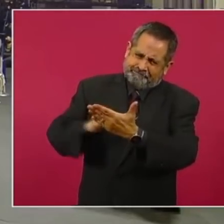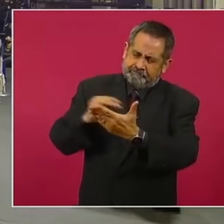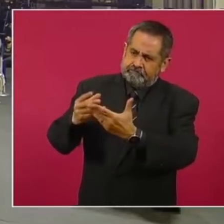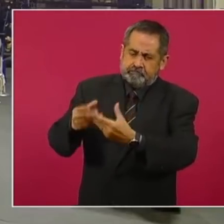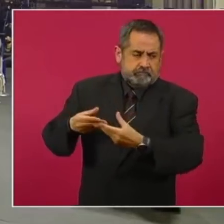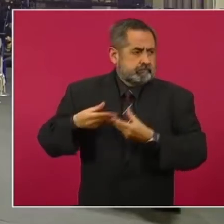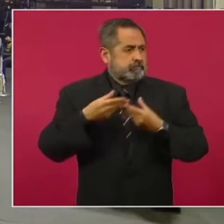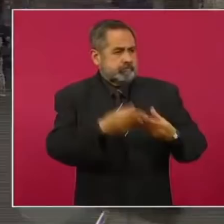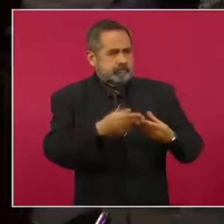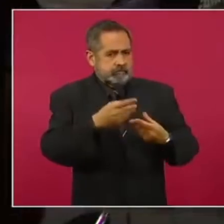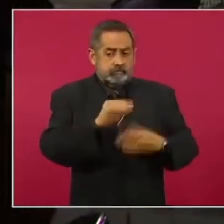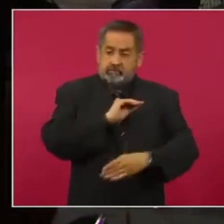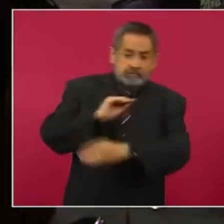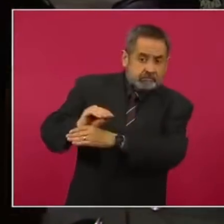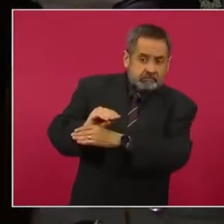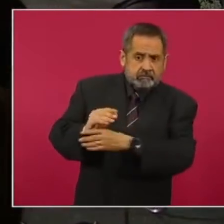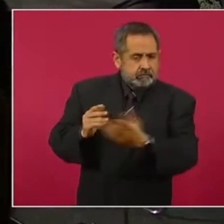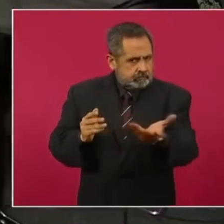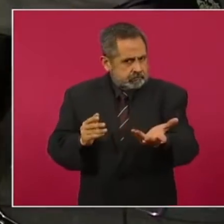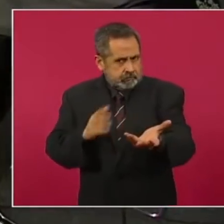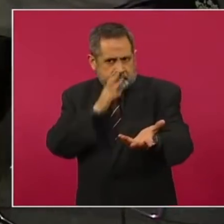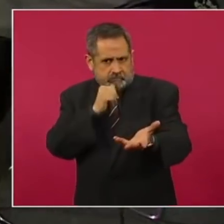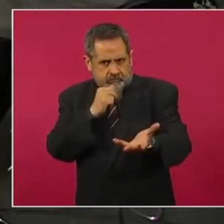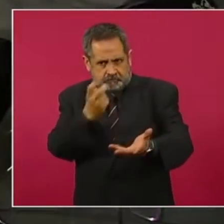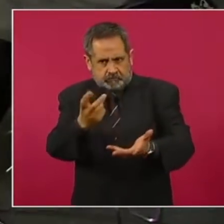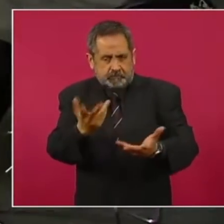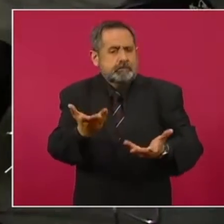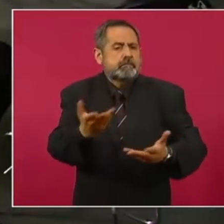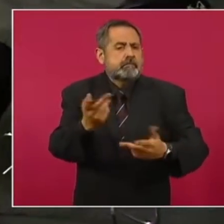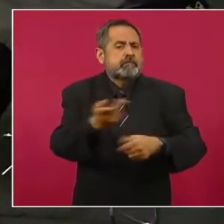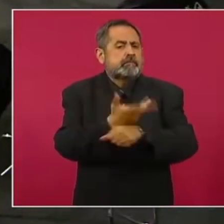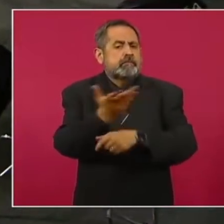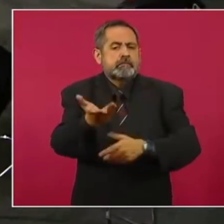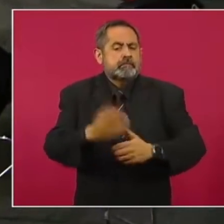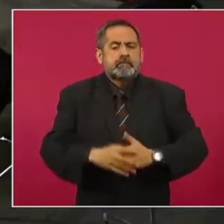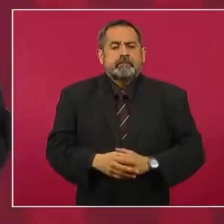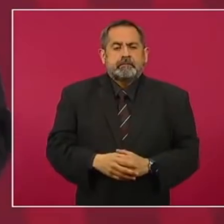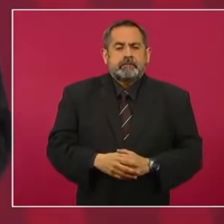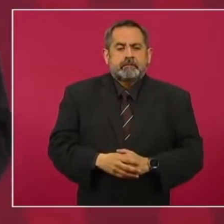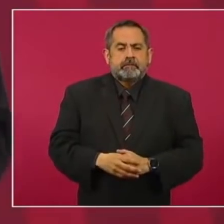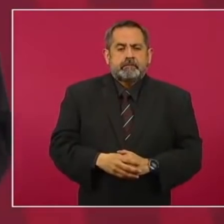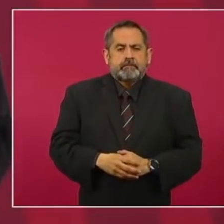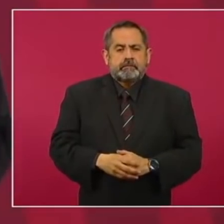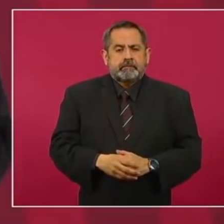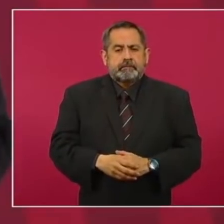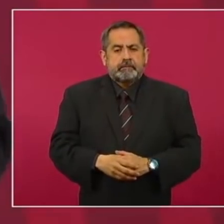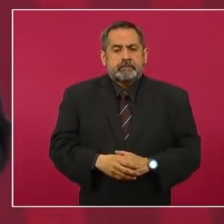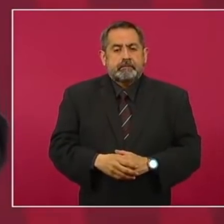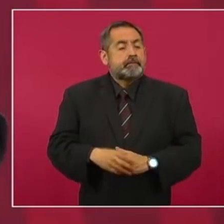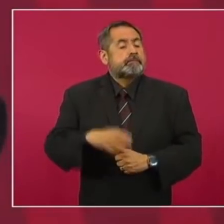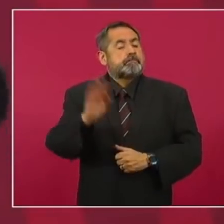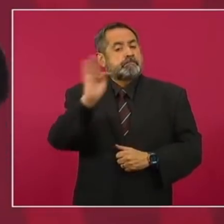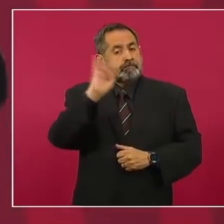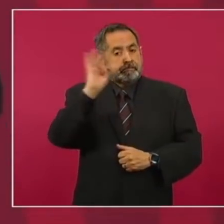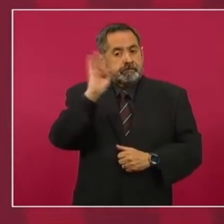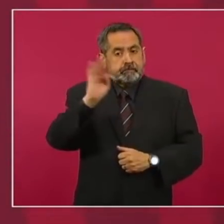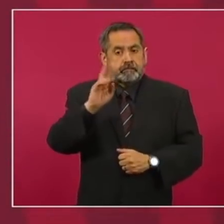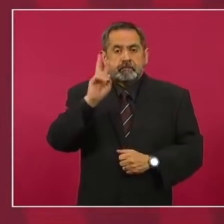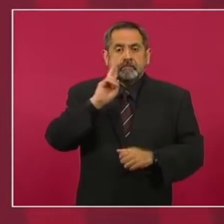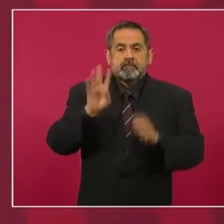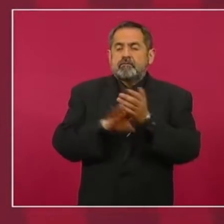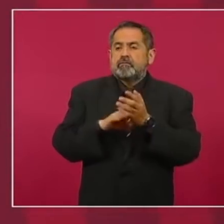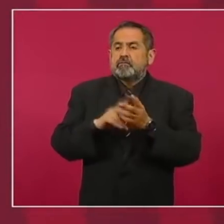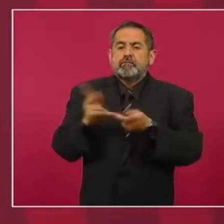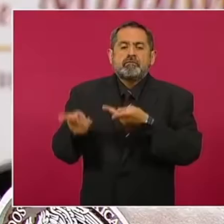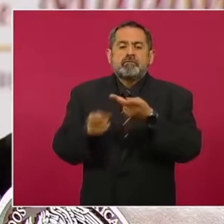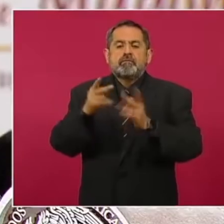tomadas en cuenta? Bueno, a lo mejor lo que hubiesen promovido era una consulta popular.